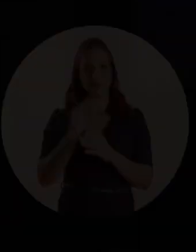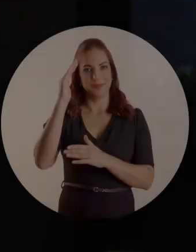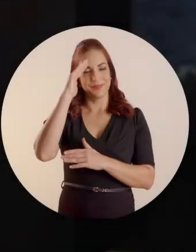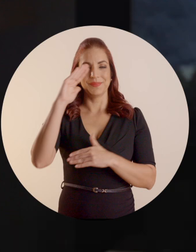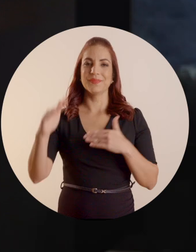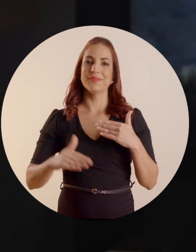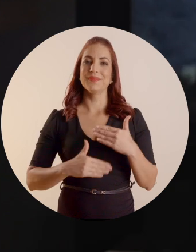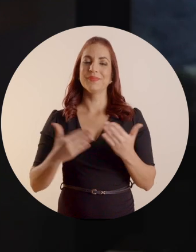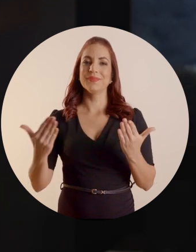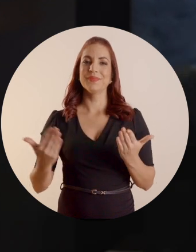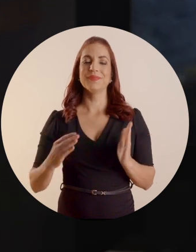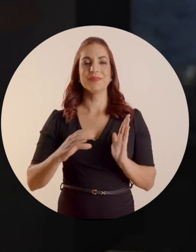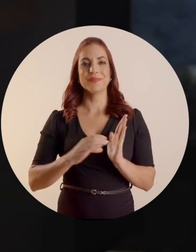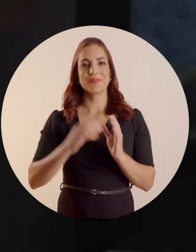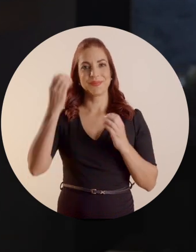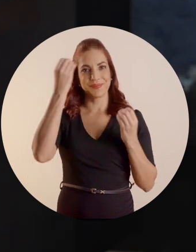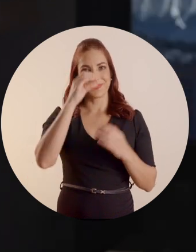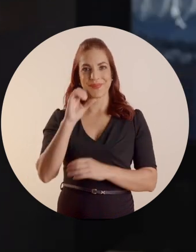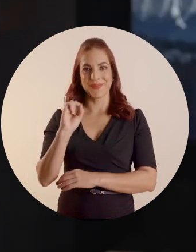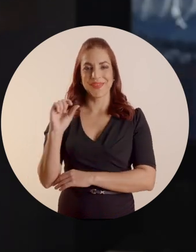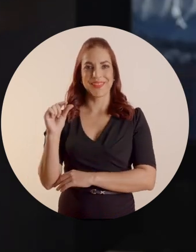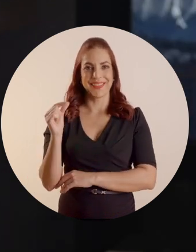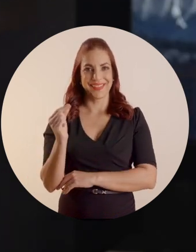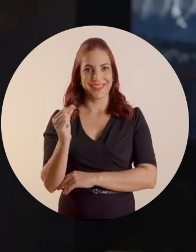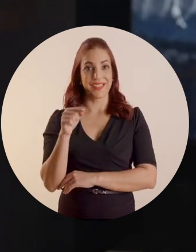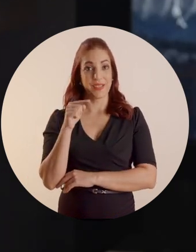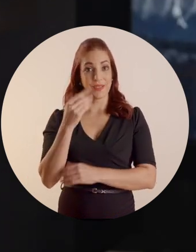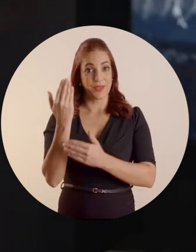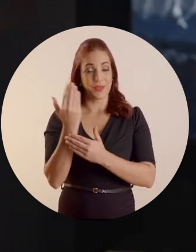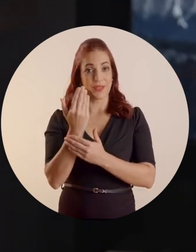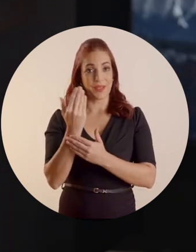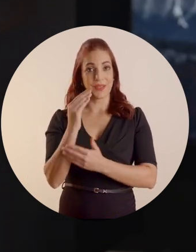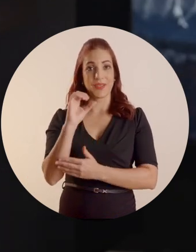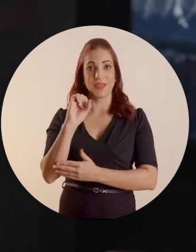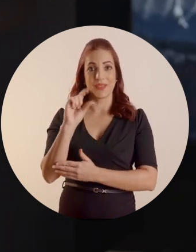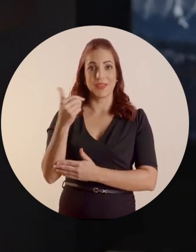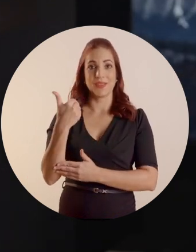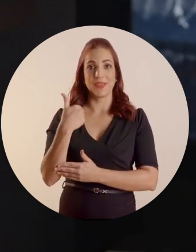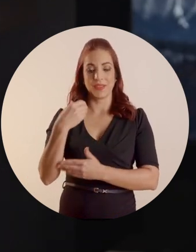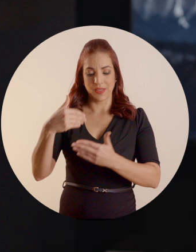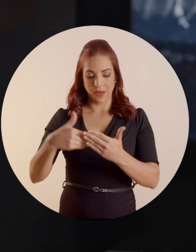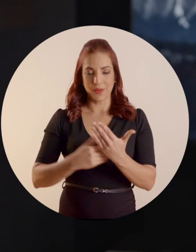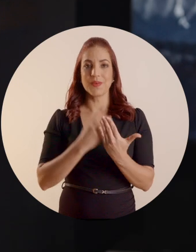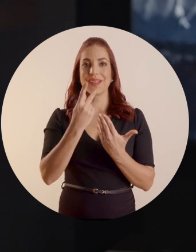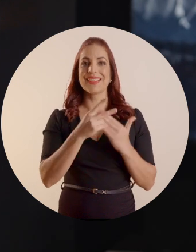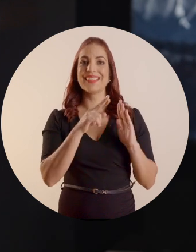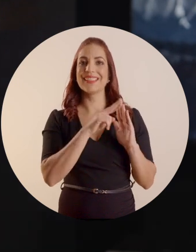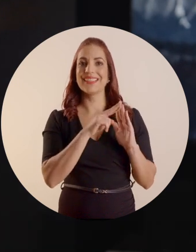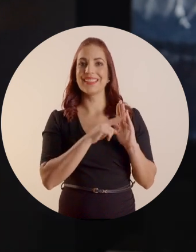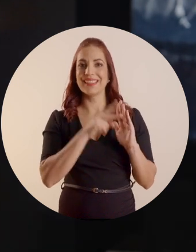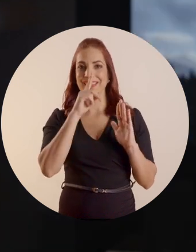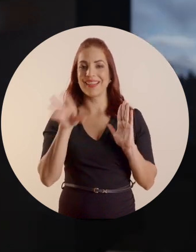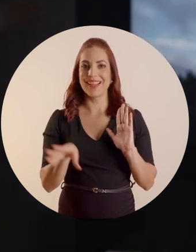Hola a todos, bienvenidos a Cápsulas Informativas Samsung. Tu televisor Samsung recibirá actualizaciones de